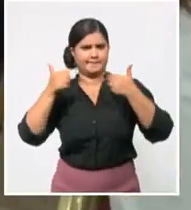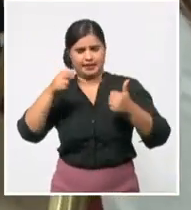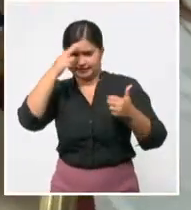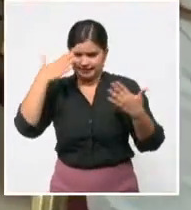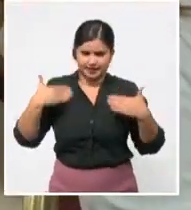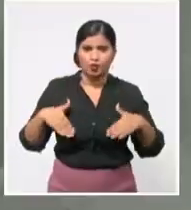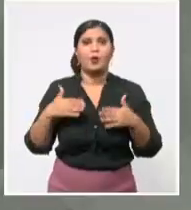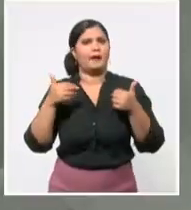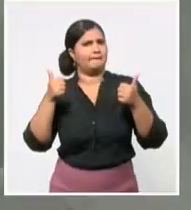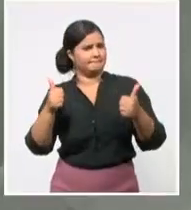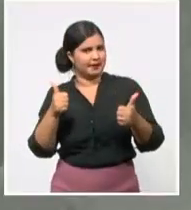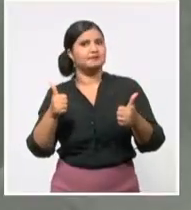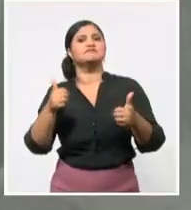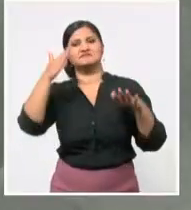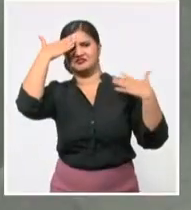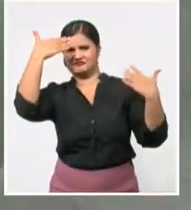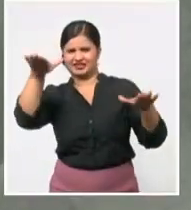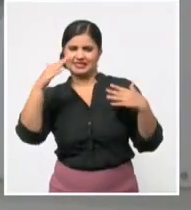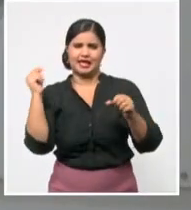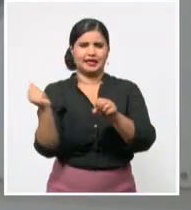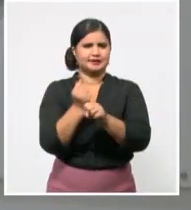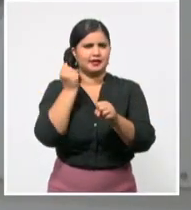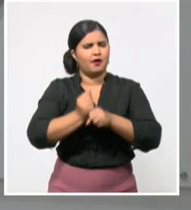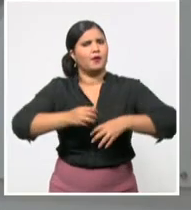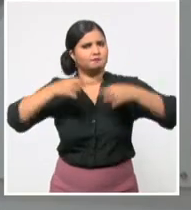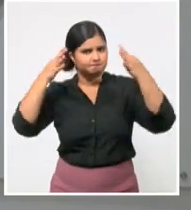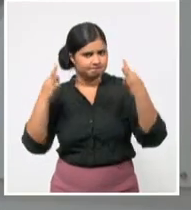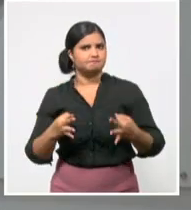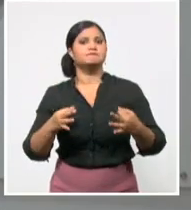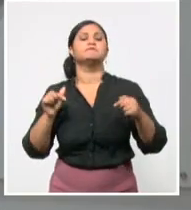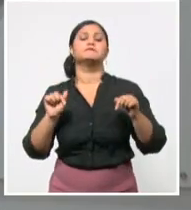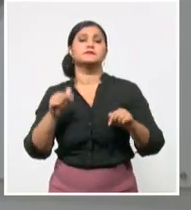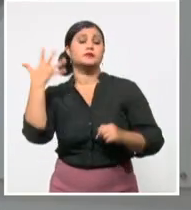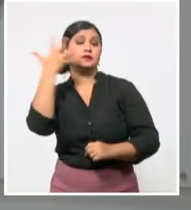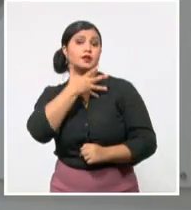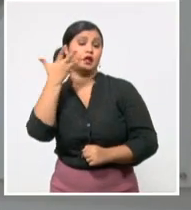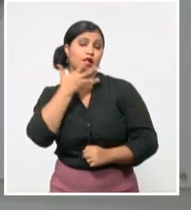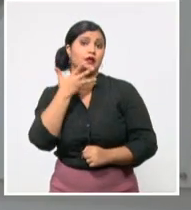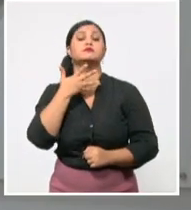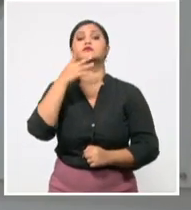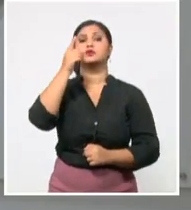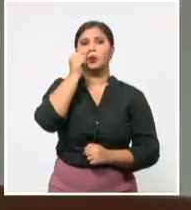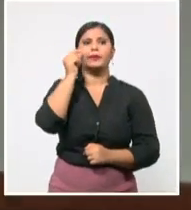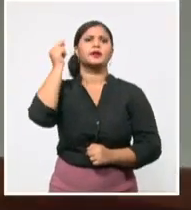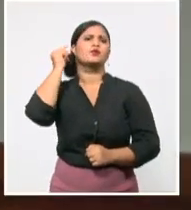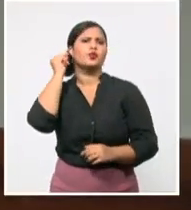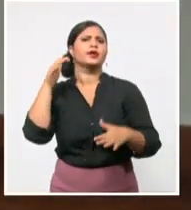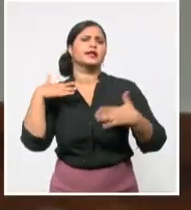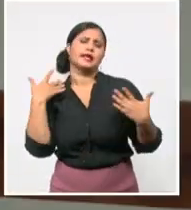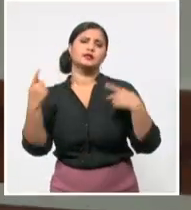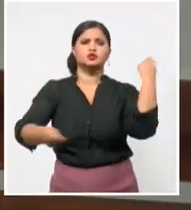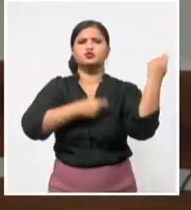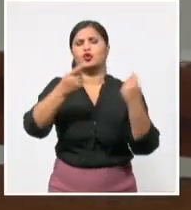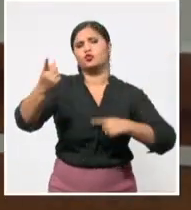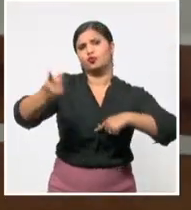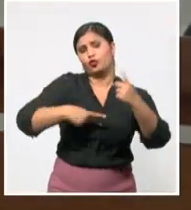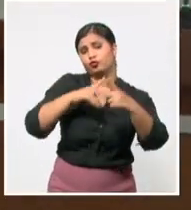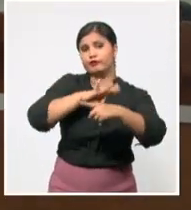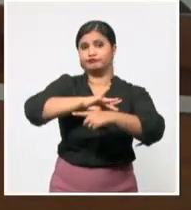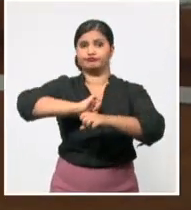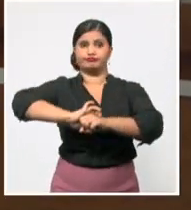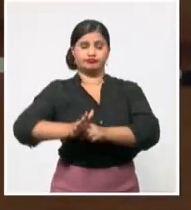de su trabajo. Son los integrantes de las brigadas del contingente Henry Riff que combatieron la COVID-19 en Andorra,